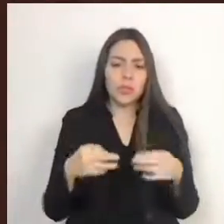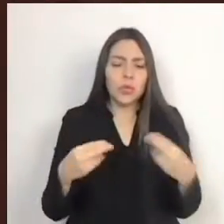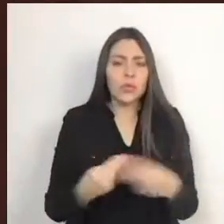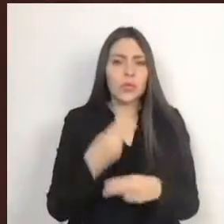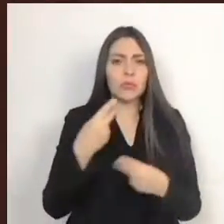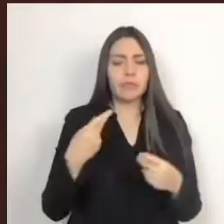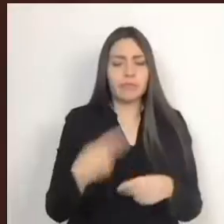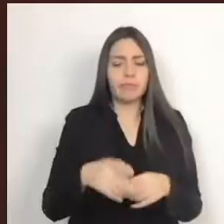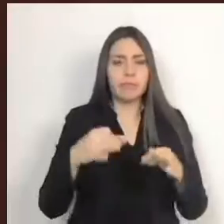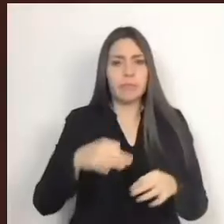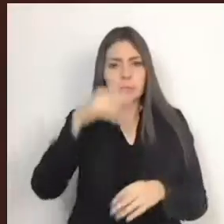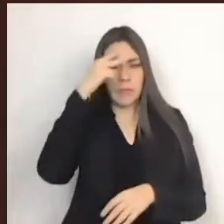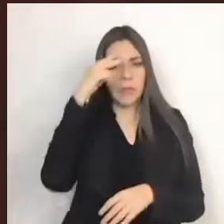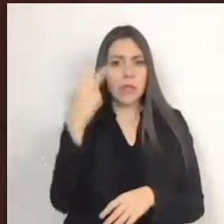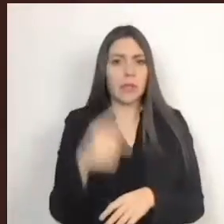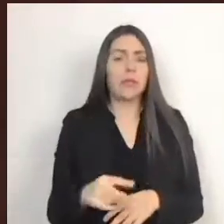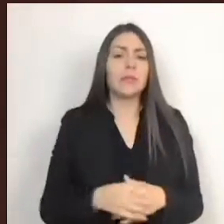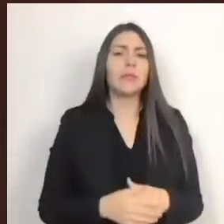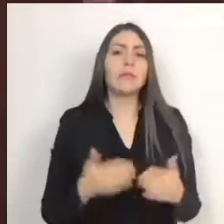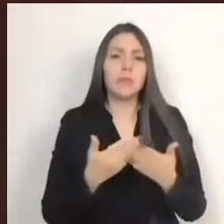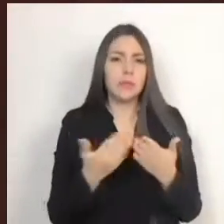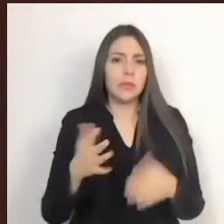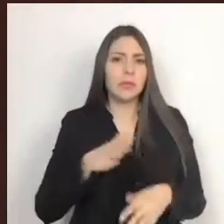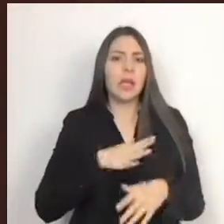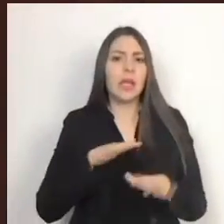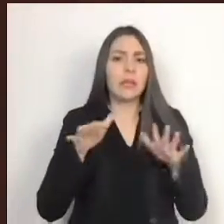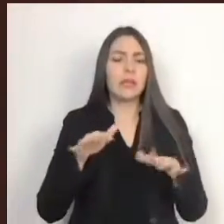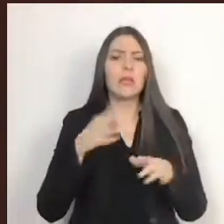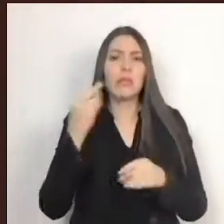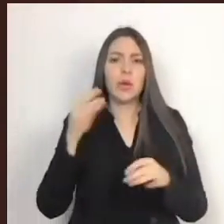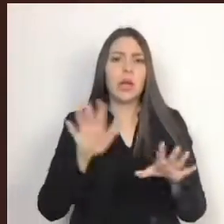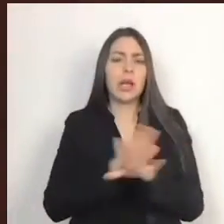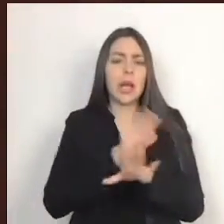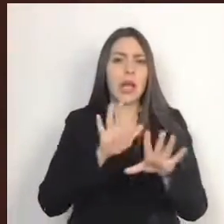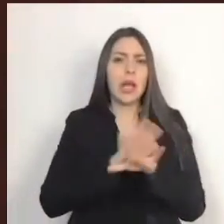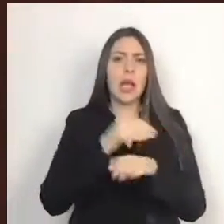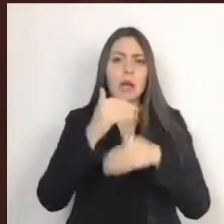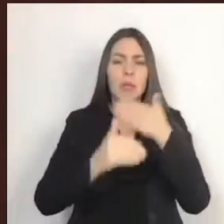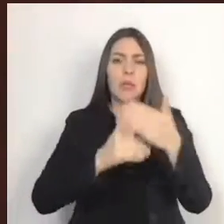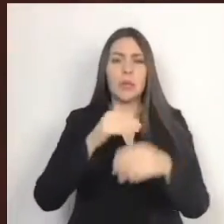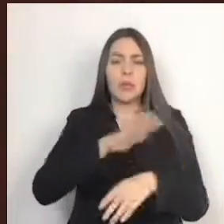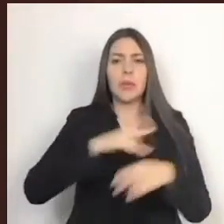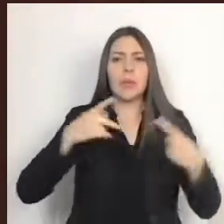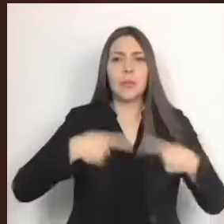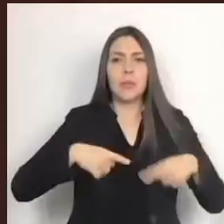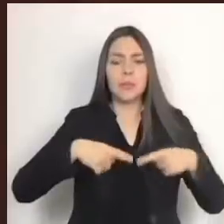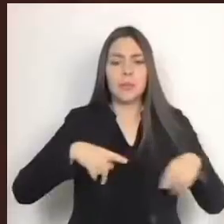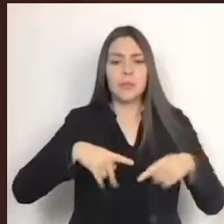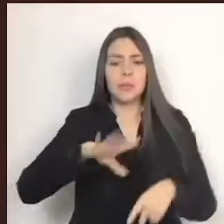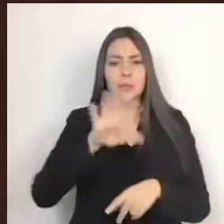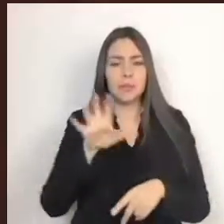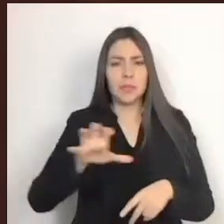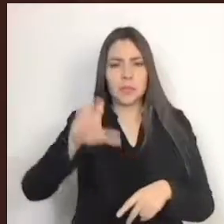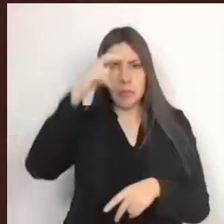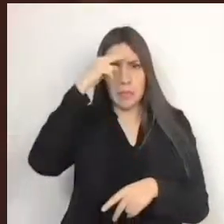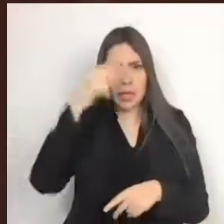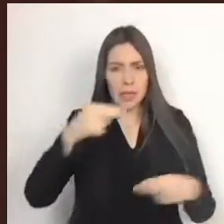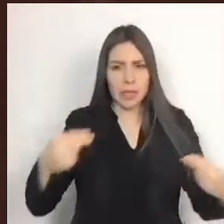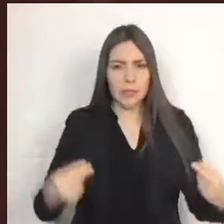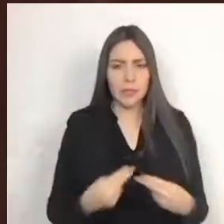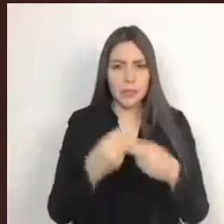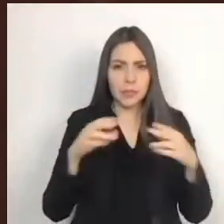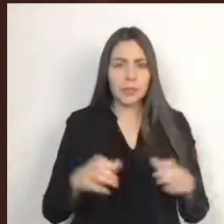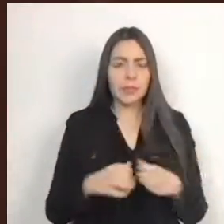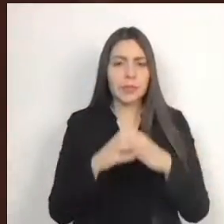claro que ha habido avances en el reconocimiento de los derechos de la población afromexicana, tal es su importancia que fue reconocida por